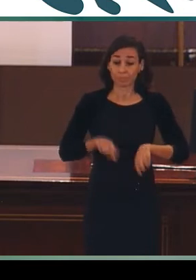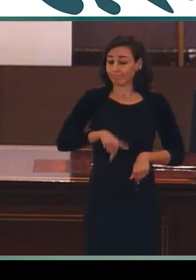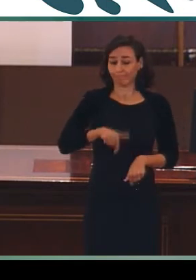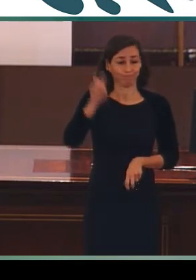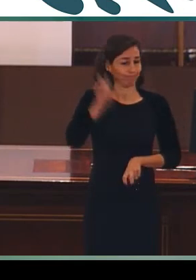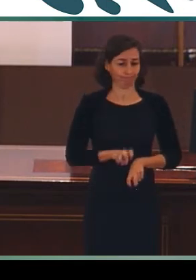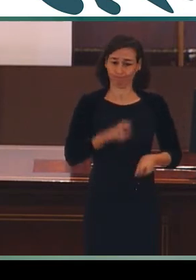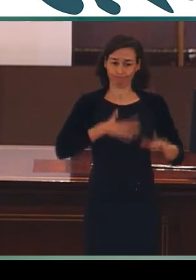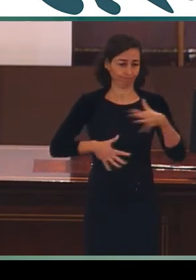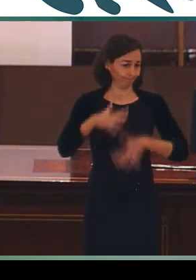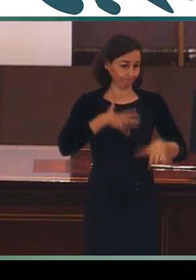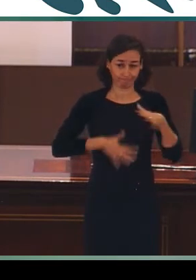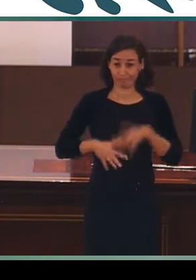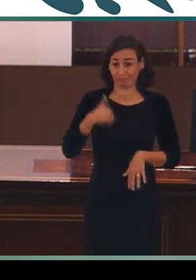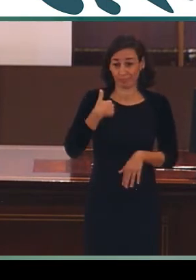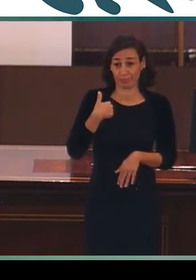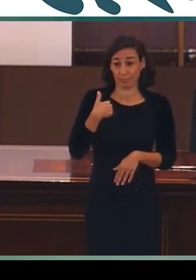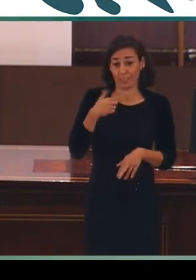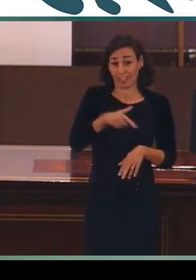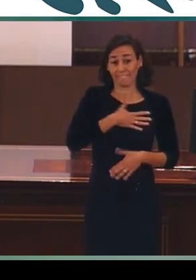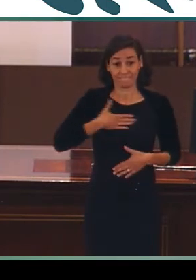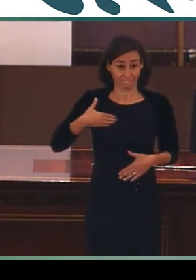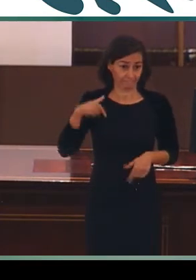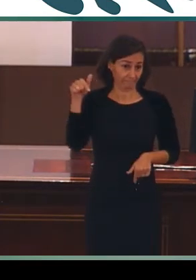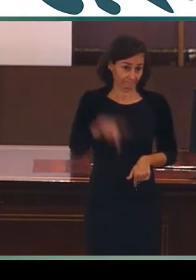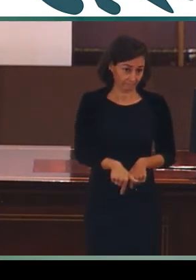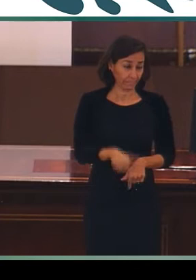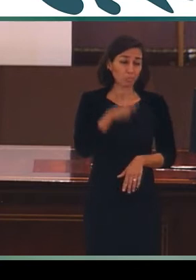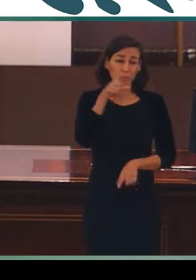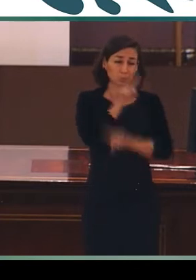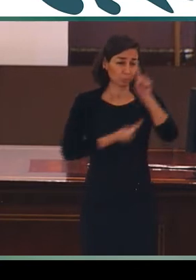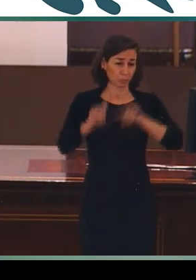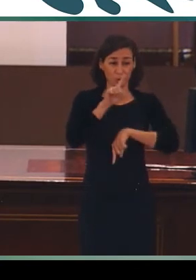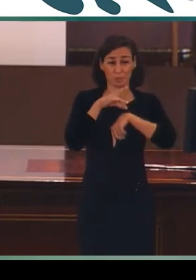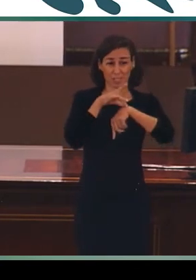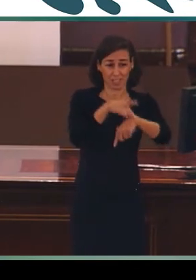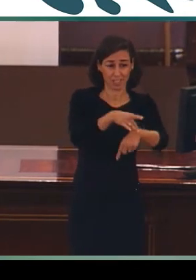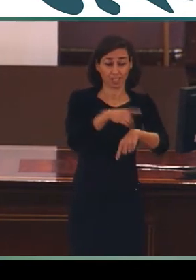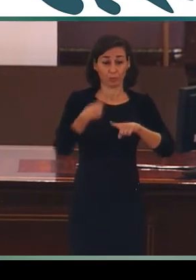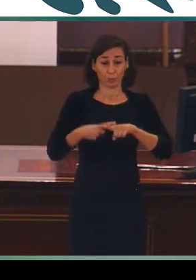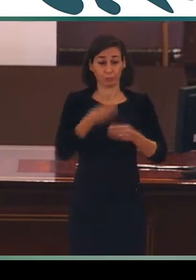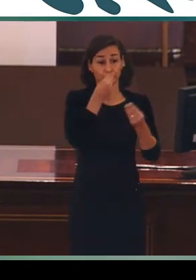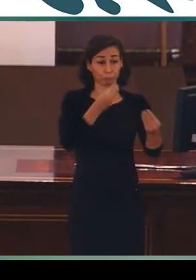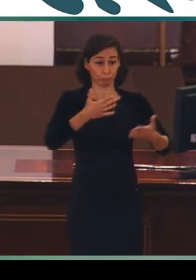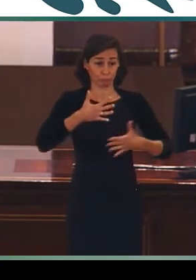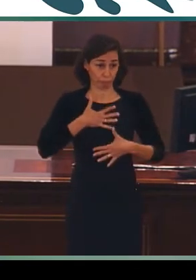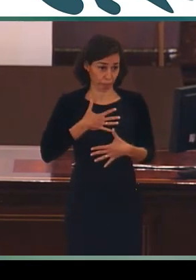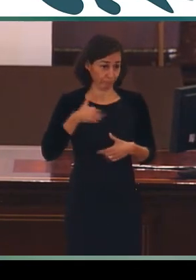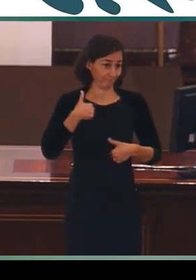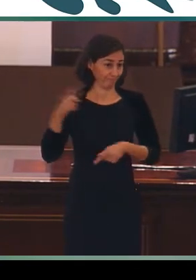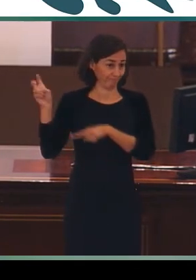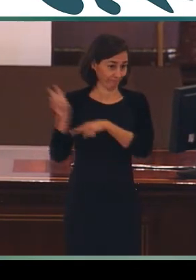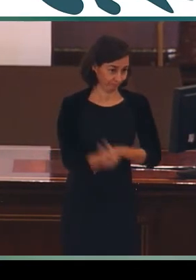presente hoy aquí, tal y como habría sido su deseo, debido a problemas de agenda y por eso me ha pedido que asista en su lugar,